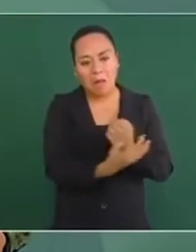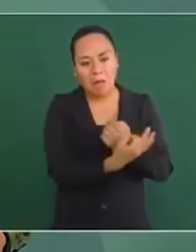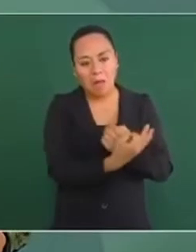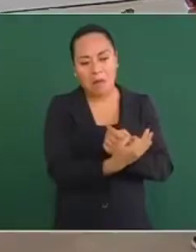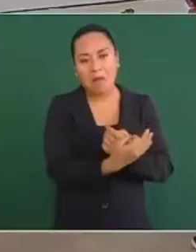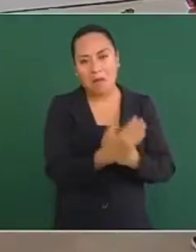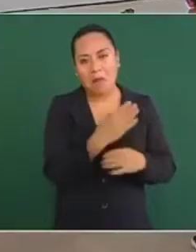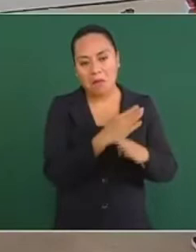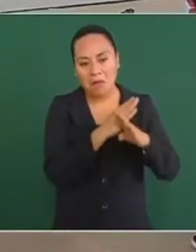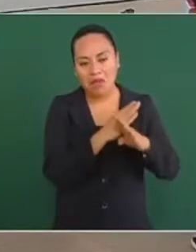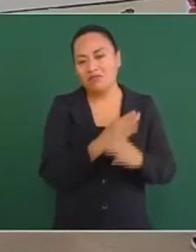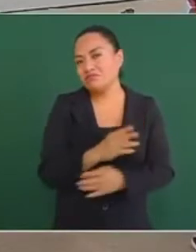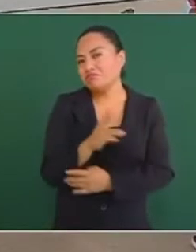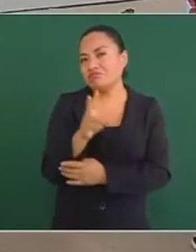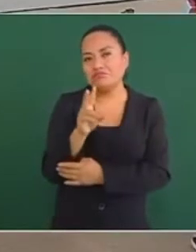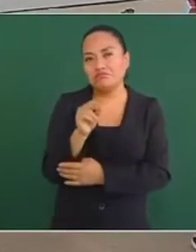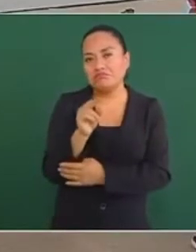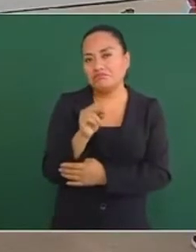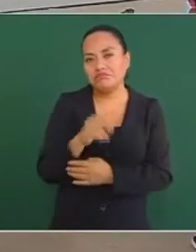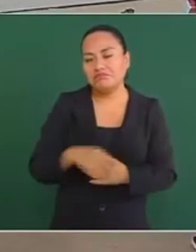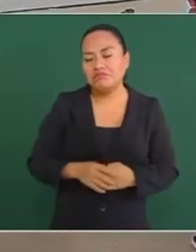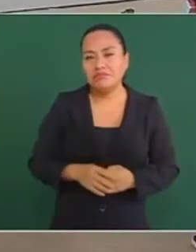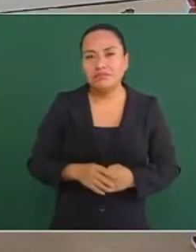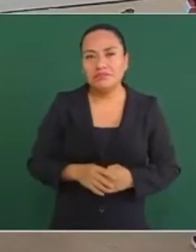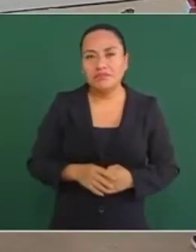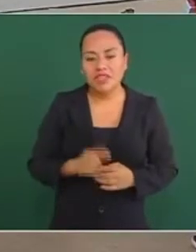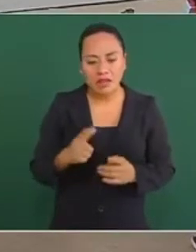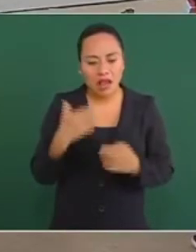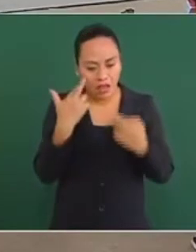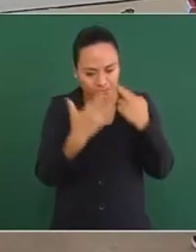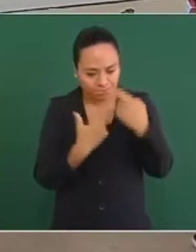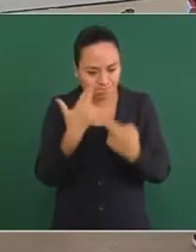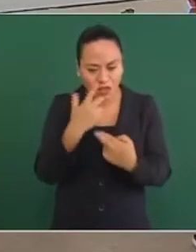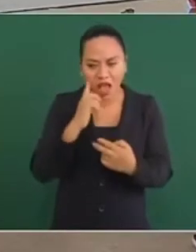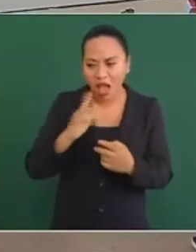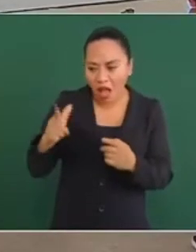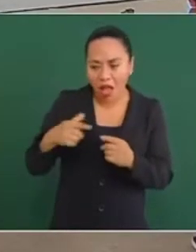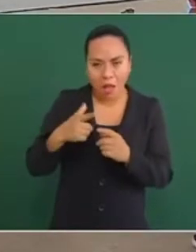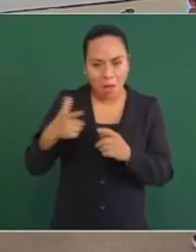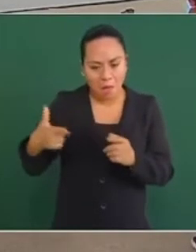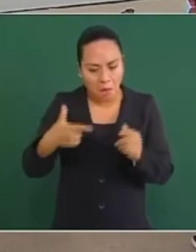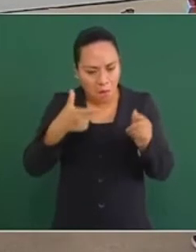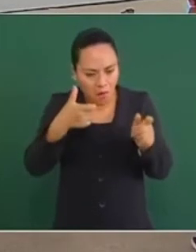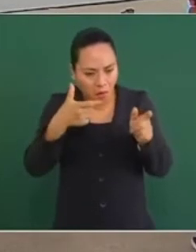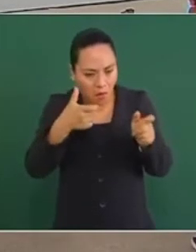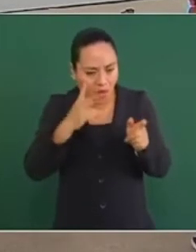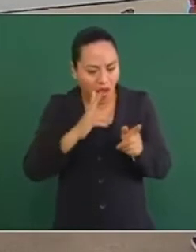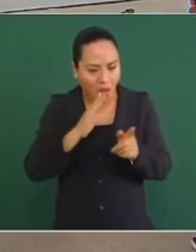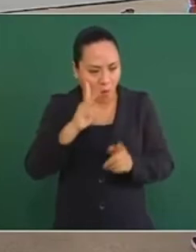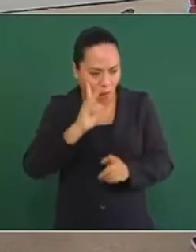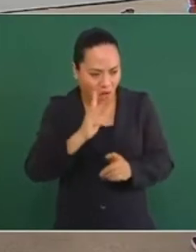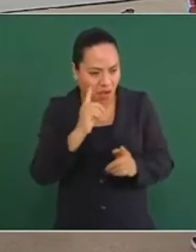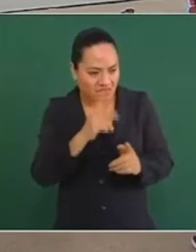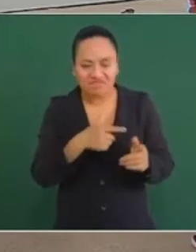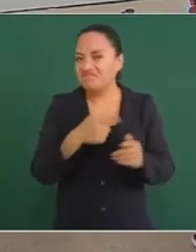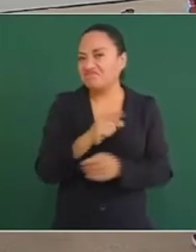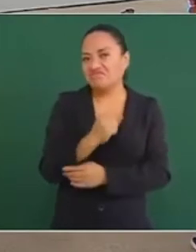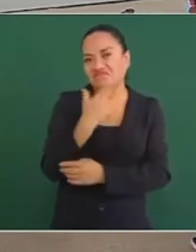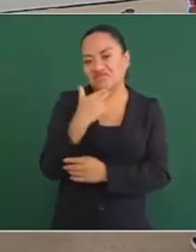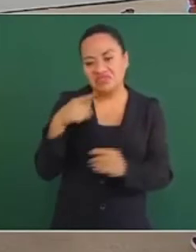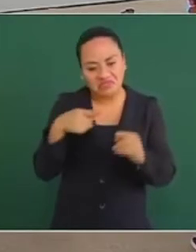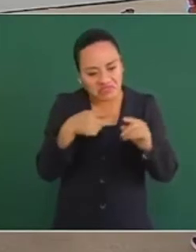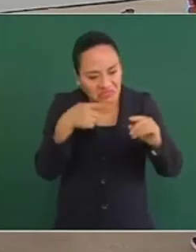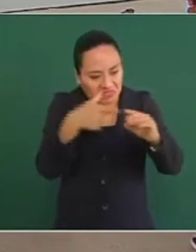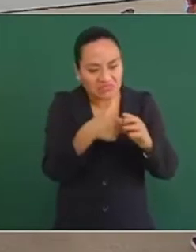pero que en la realidad ya con las pruebas balísticas hechas en nuestra industria militar pues no les